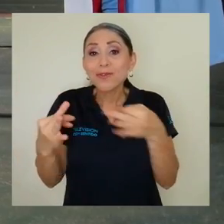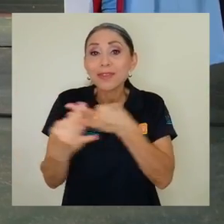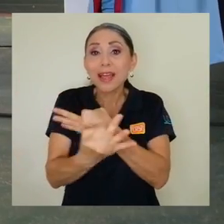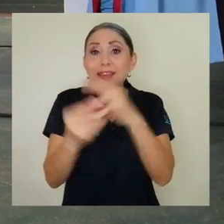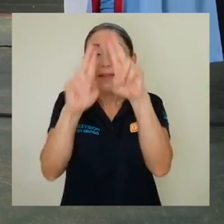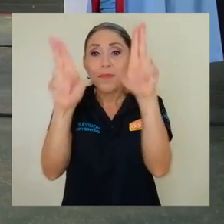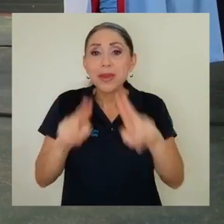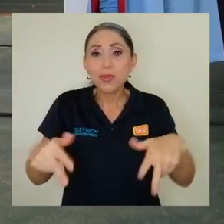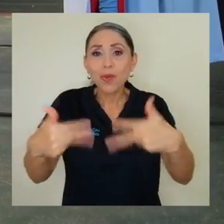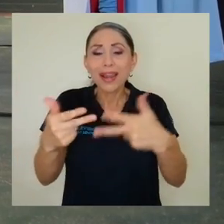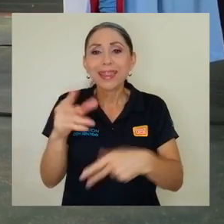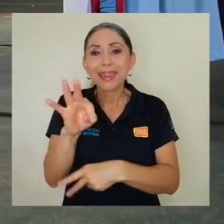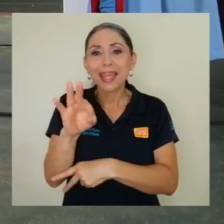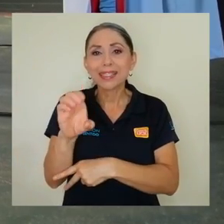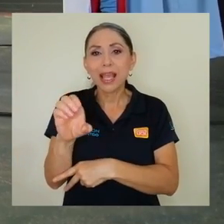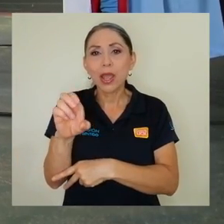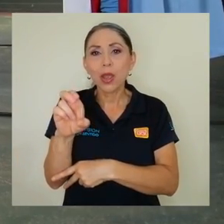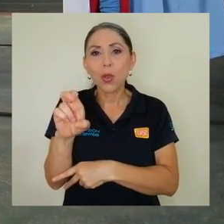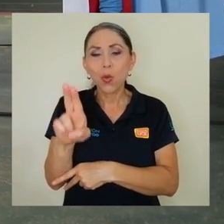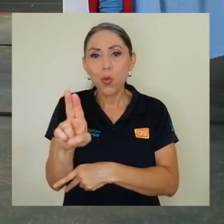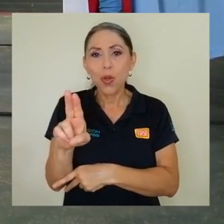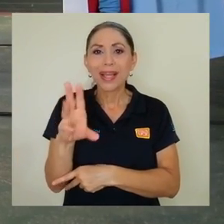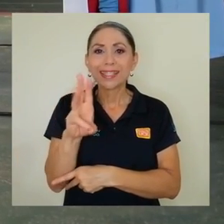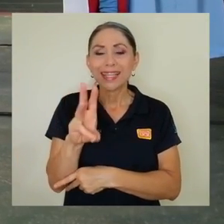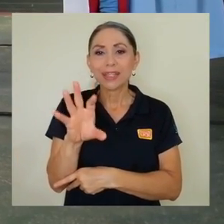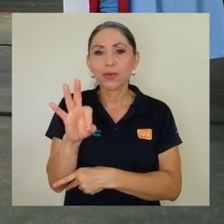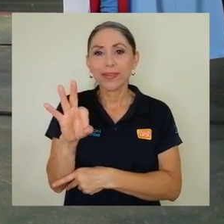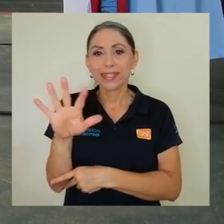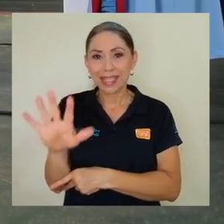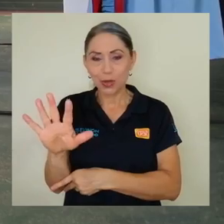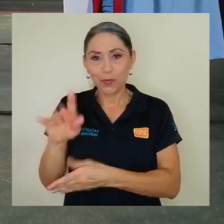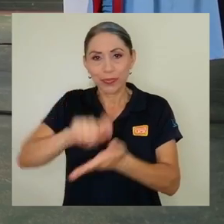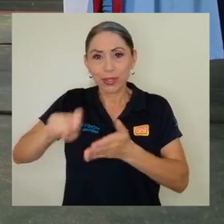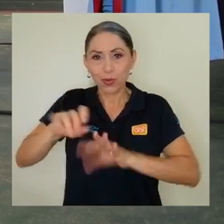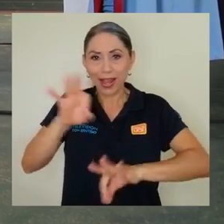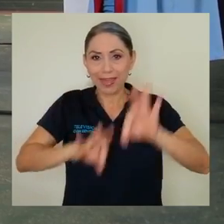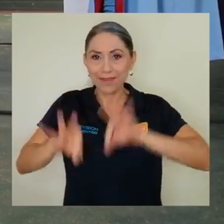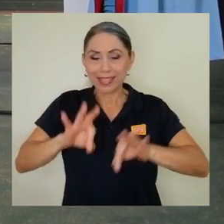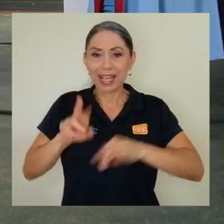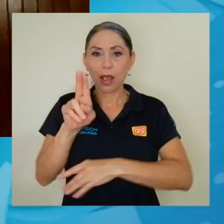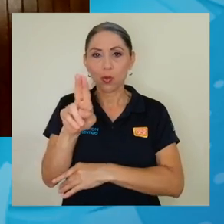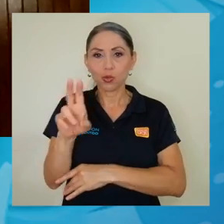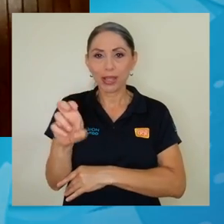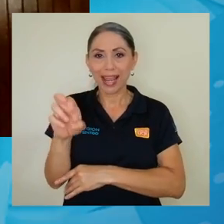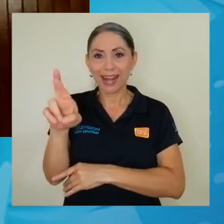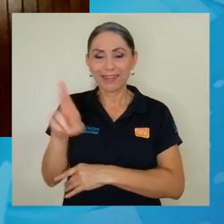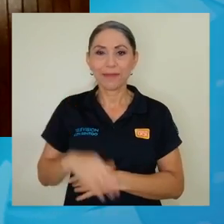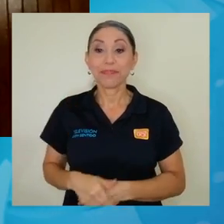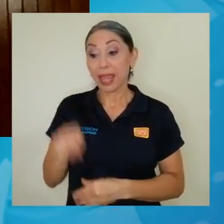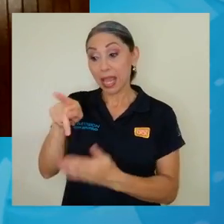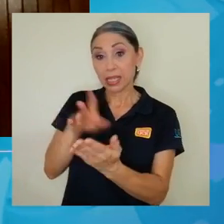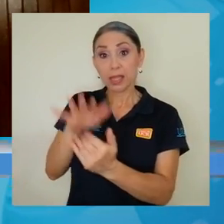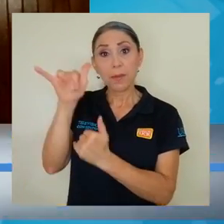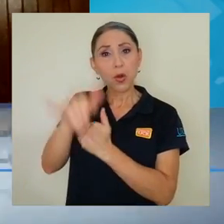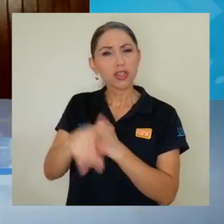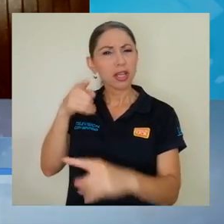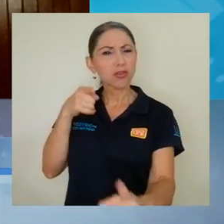gracias a un taller virtual que impartirá el TCU 695 de la Escuela de Física de la UCR. Este es un